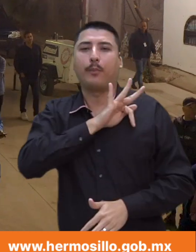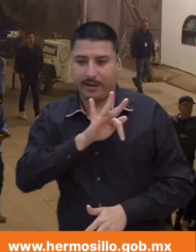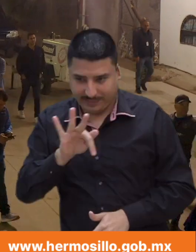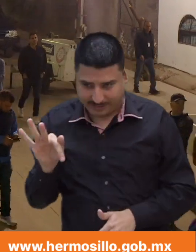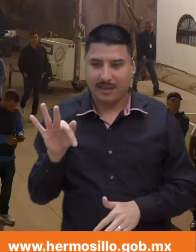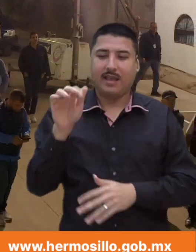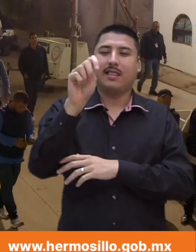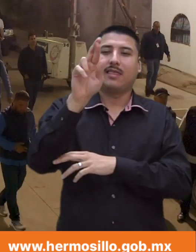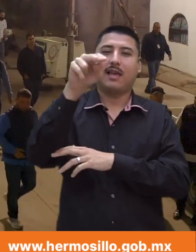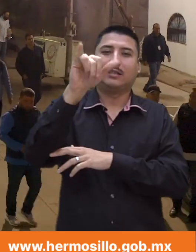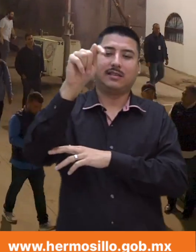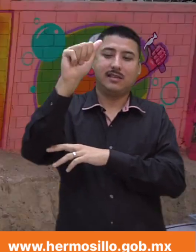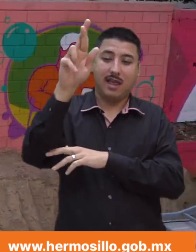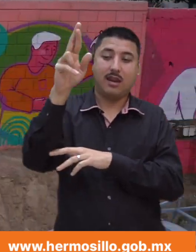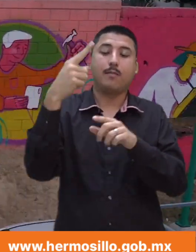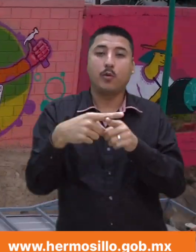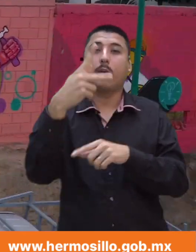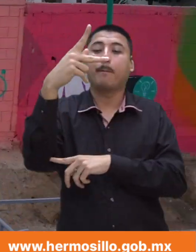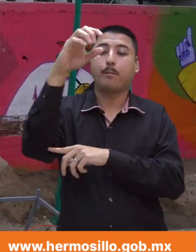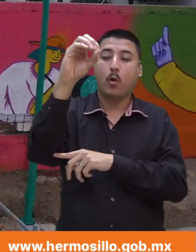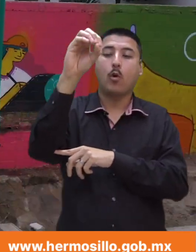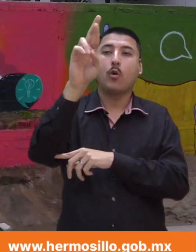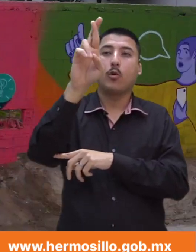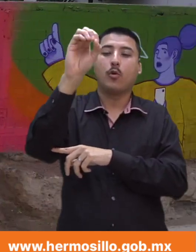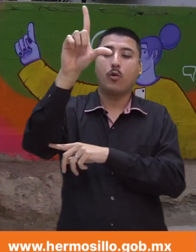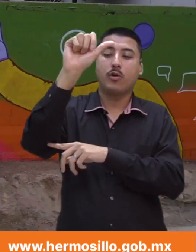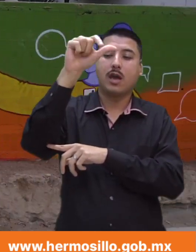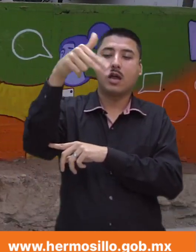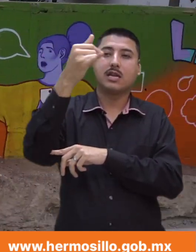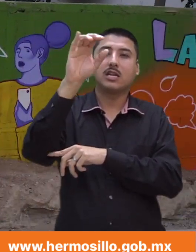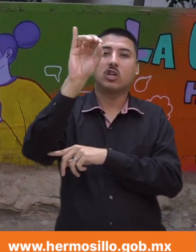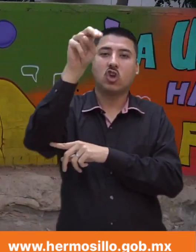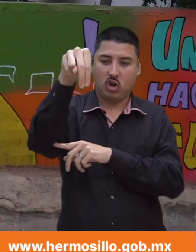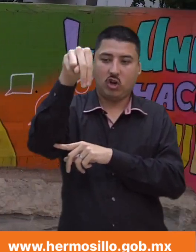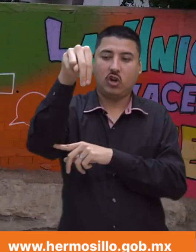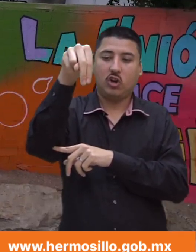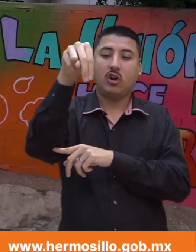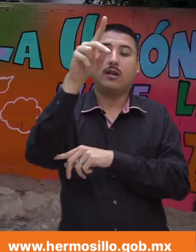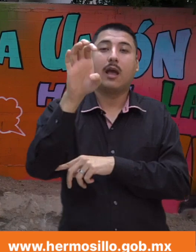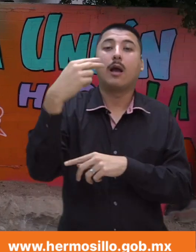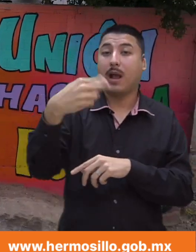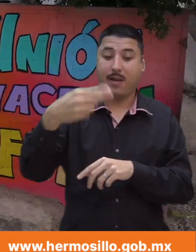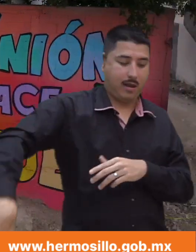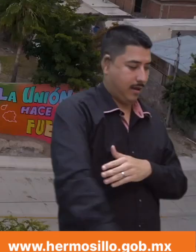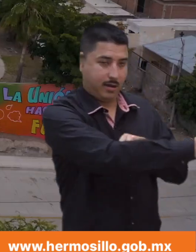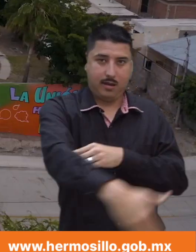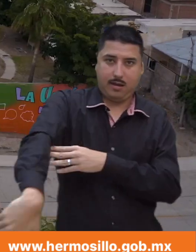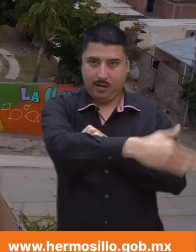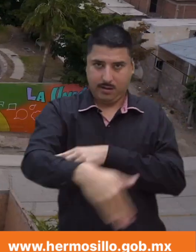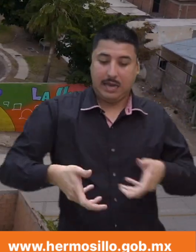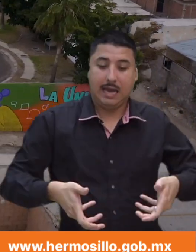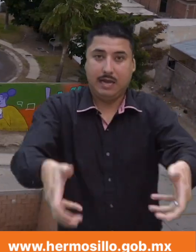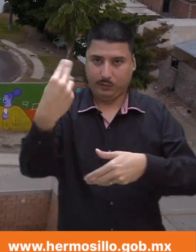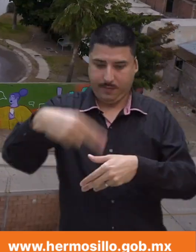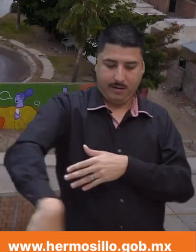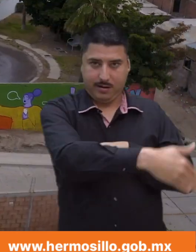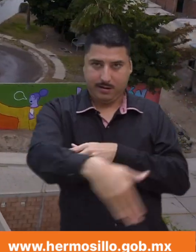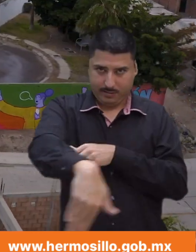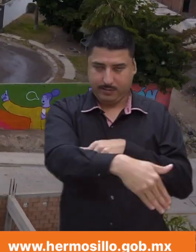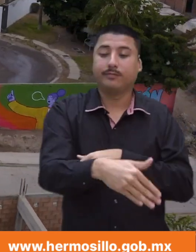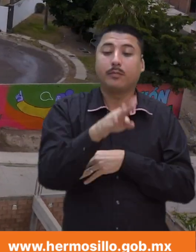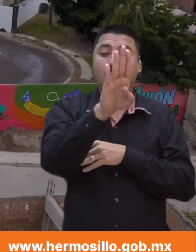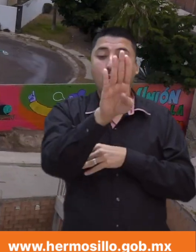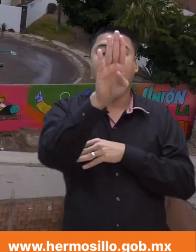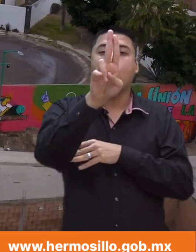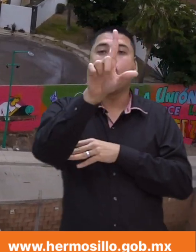entre Huachinera y Nácor y Grande, donde además de la rehabilitación, renovamos la imagen de la colonia con un mural que resalta nuestros valores de